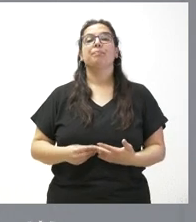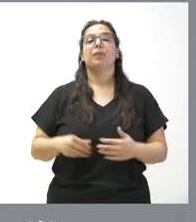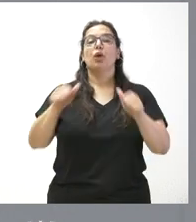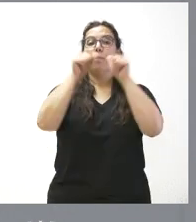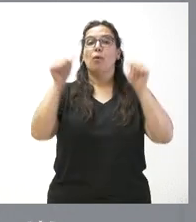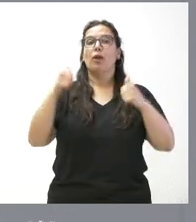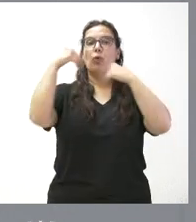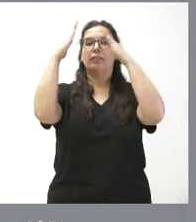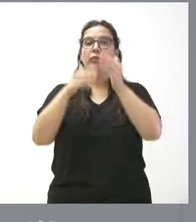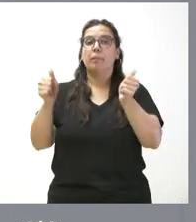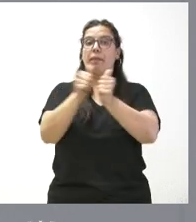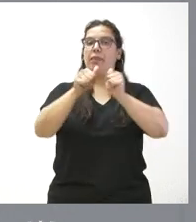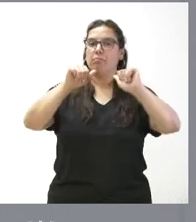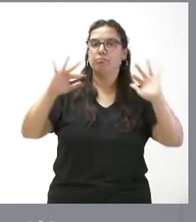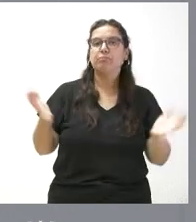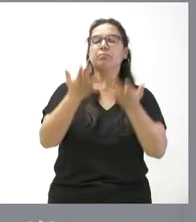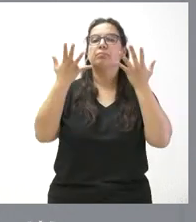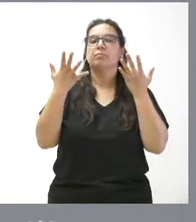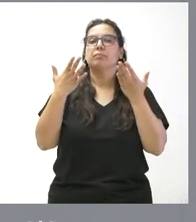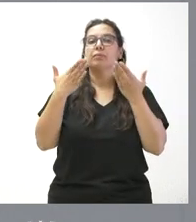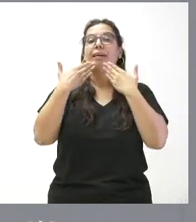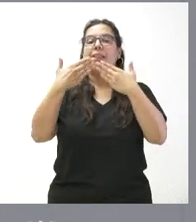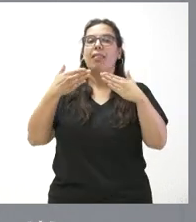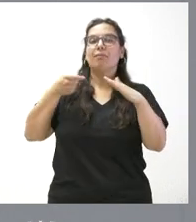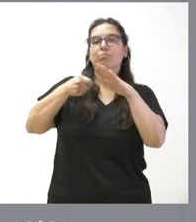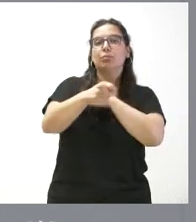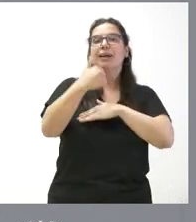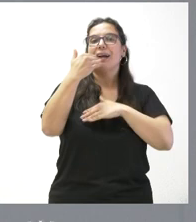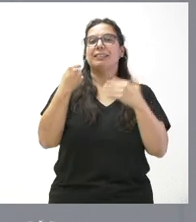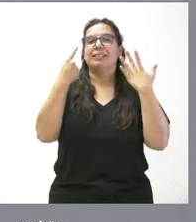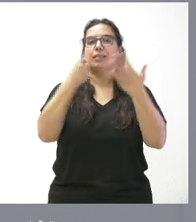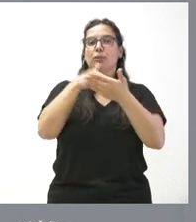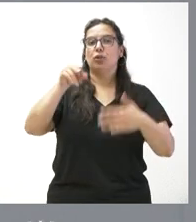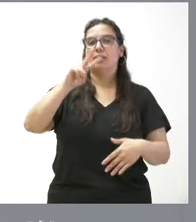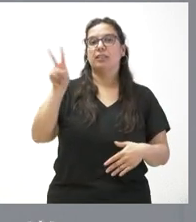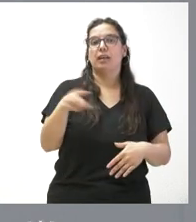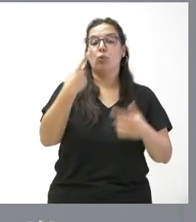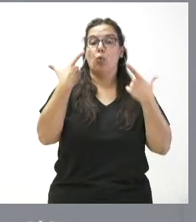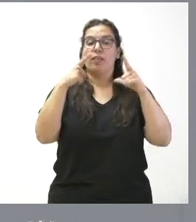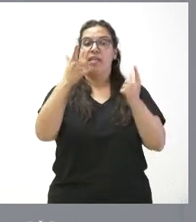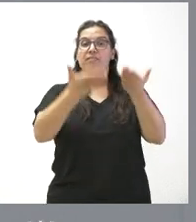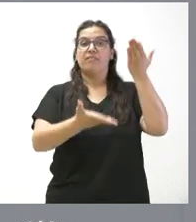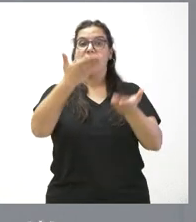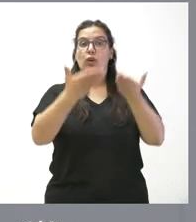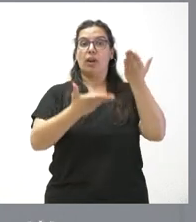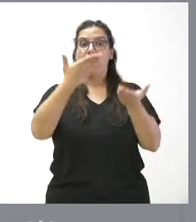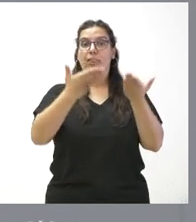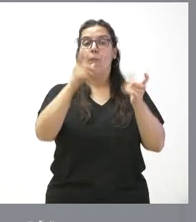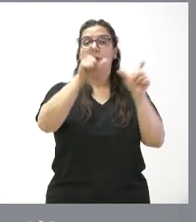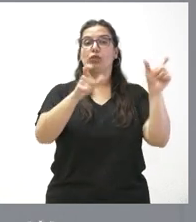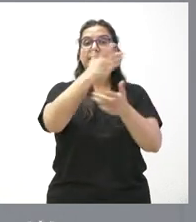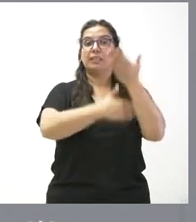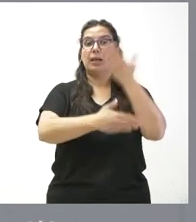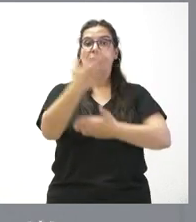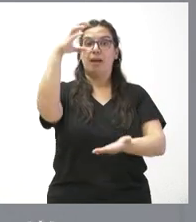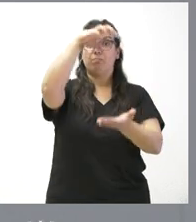dependencia con la inversión de casi 6 millones de euros en una nueva unidad de valoración de personas con discapacidad